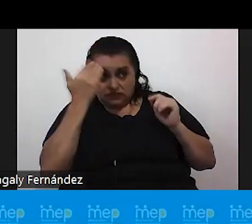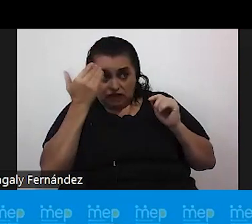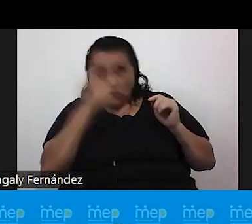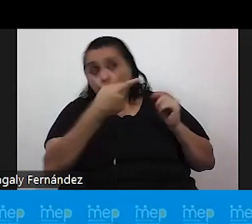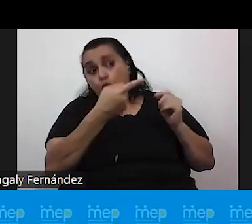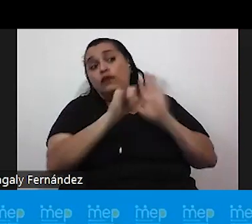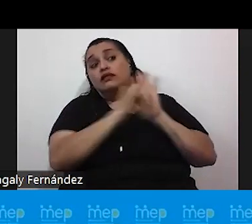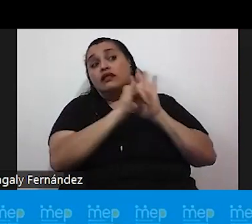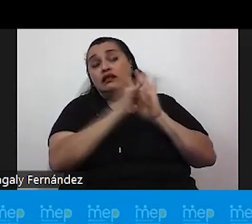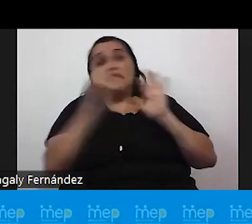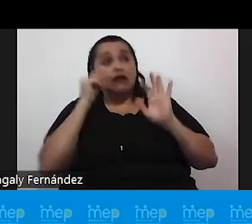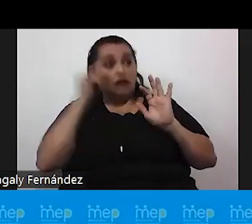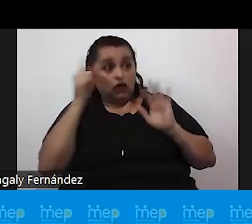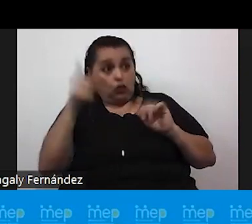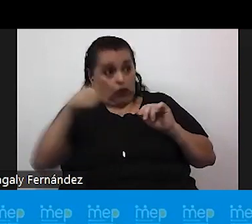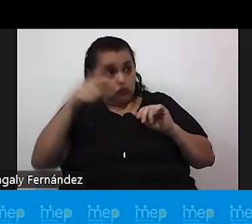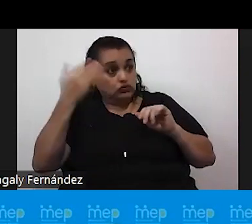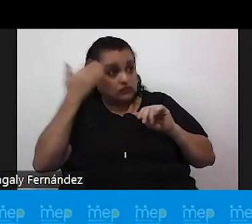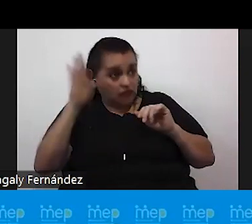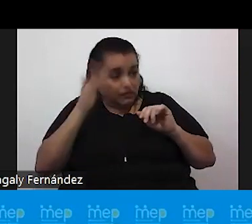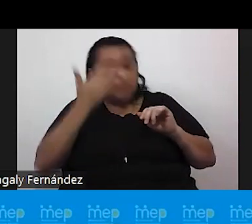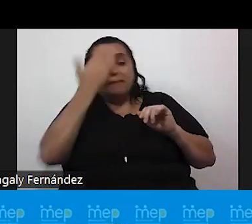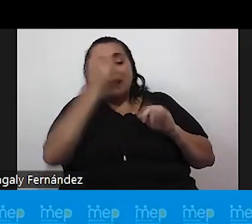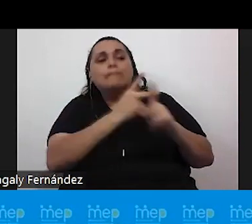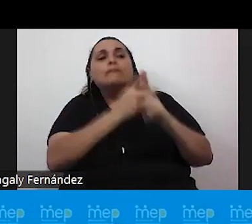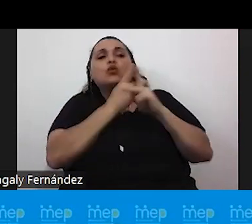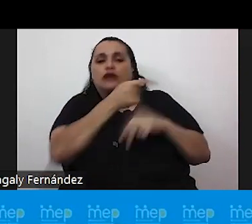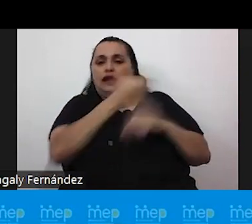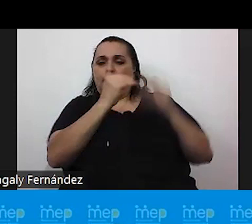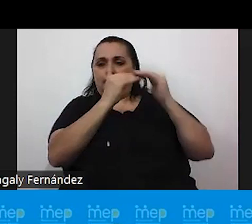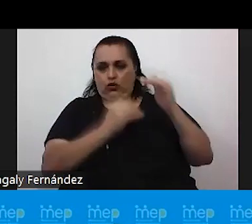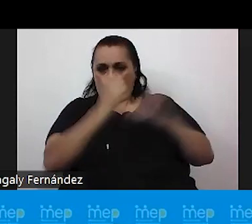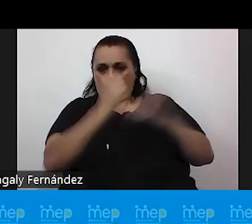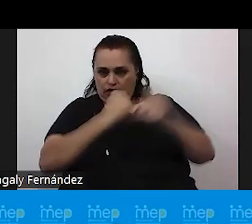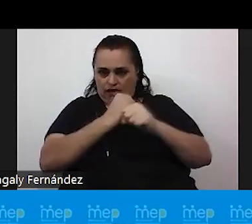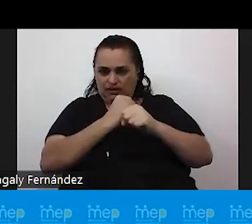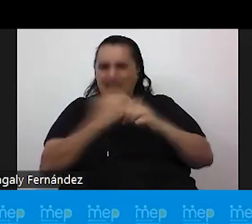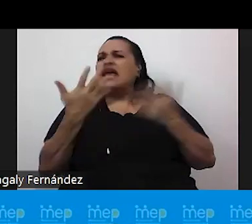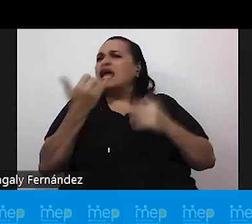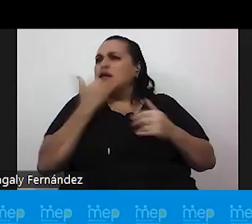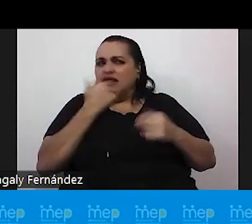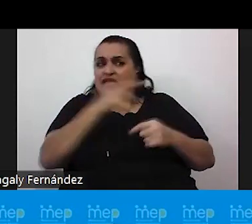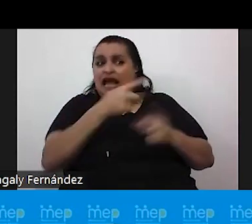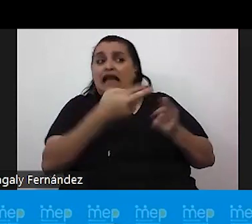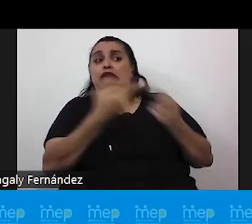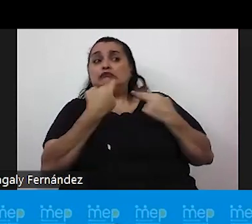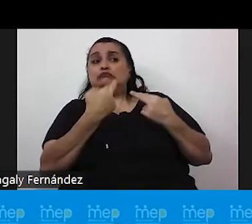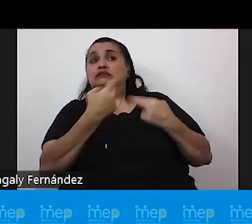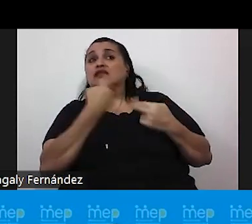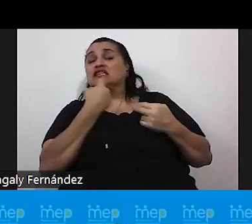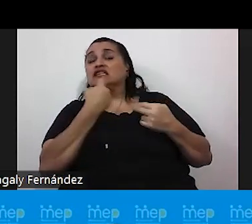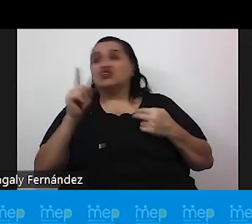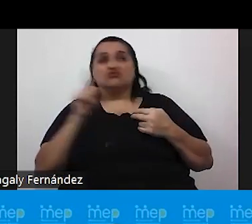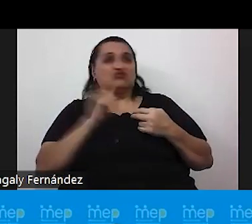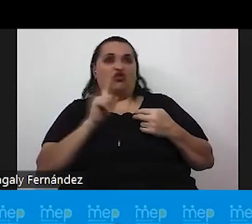género con el fin de garantizar protección ¿qué pasa si la persona menor de edad nos indicara que en su